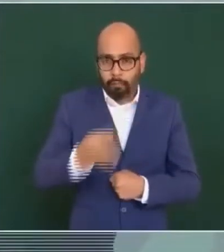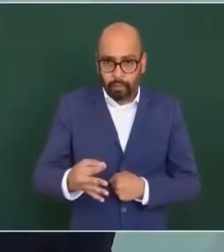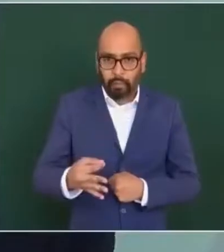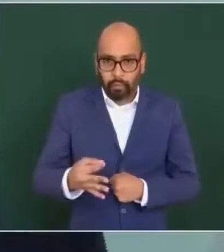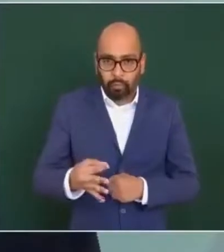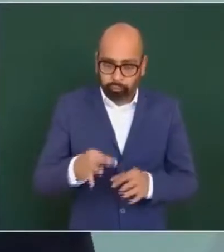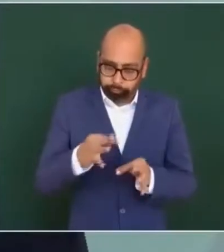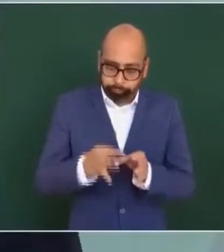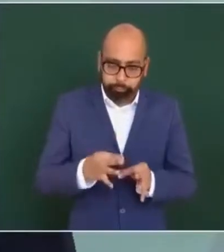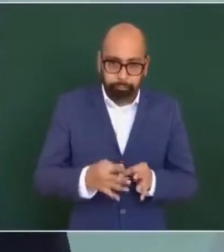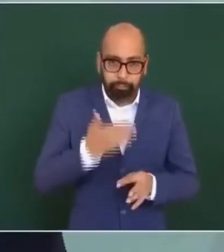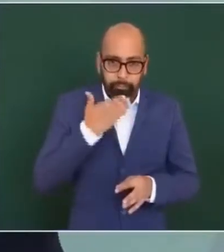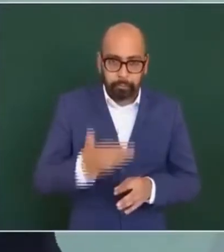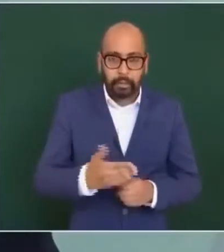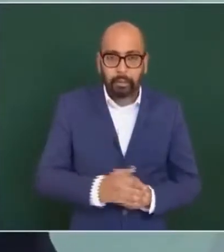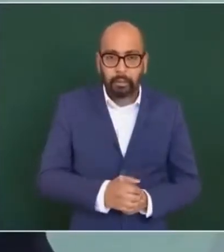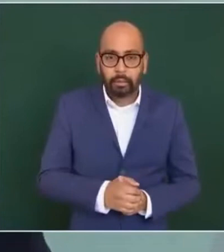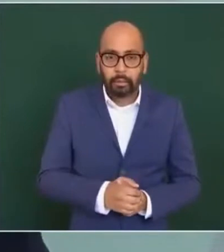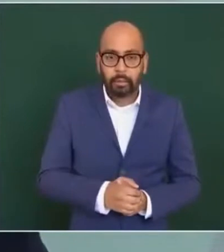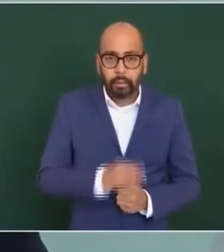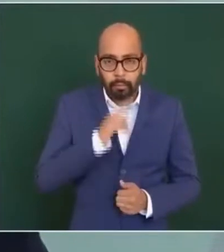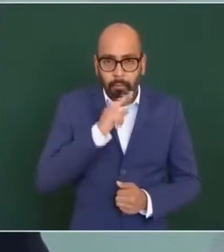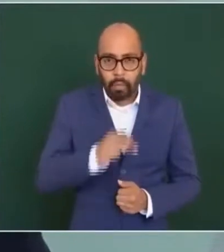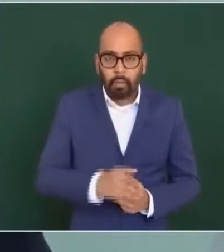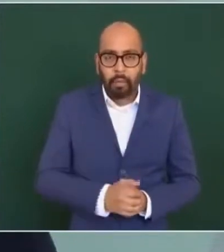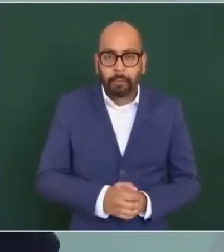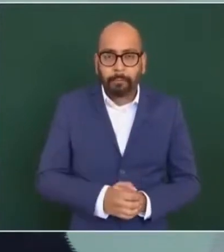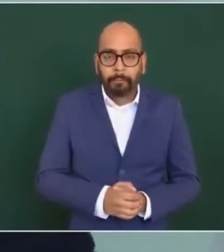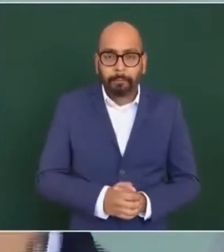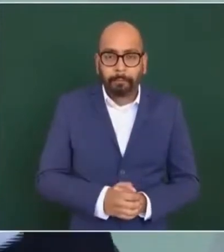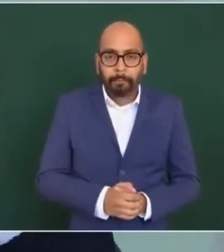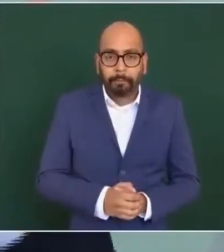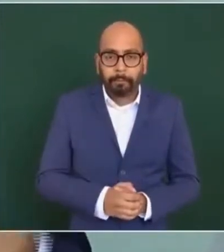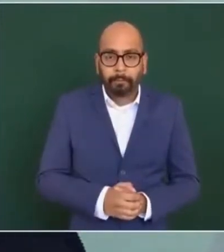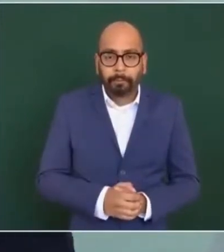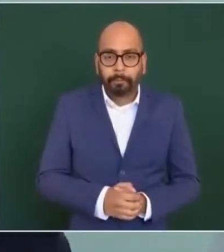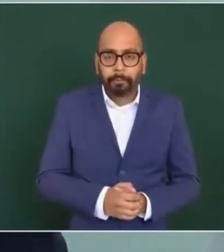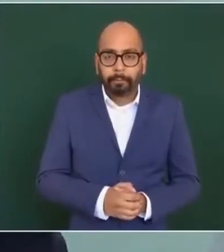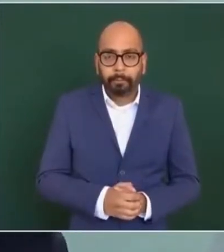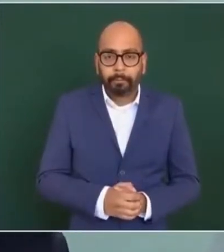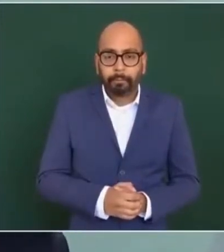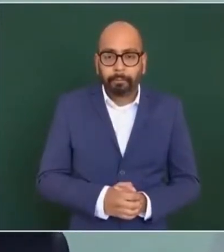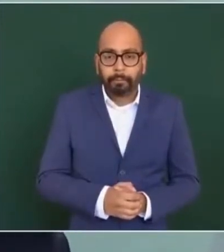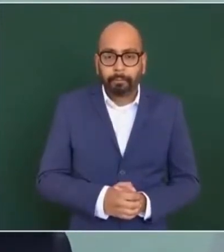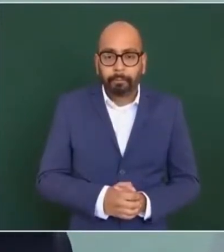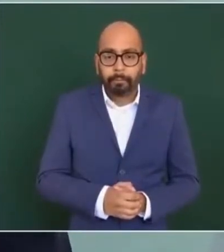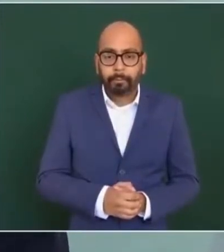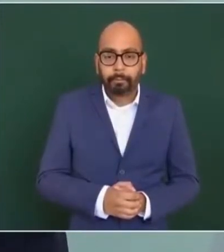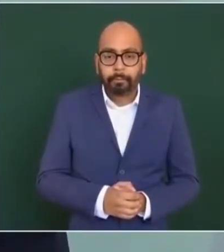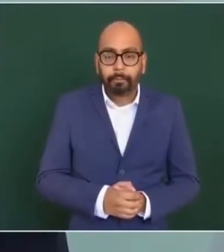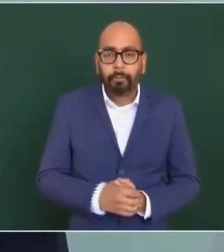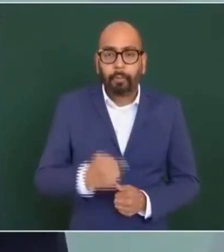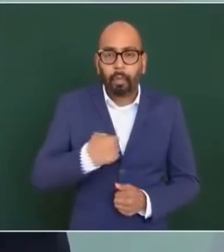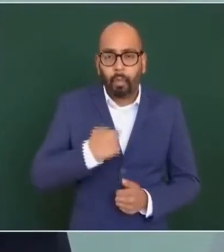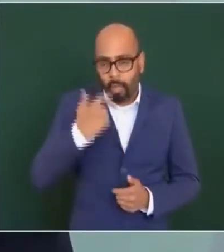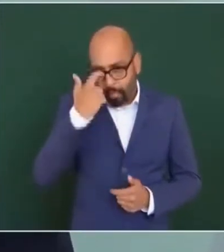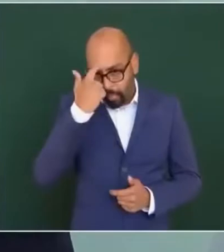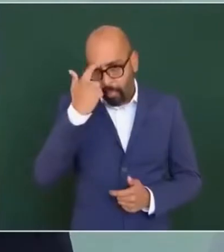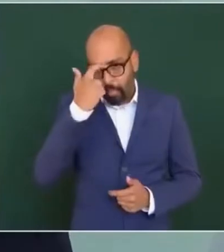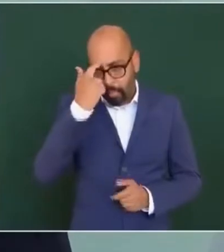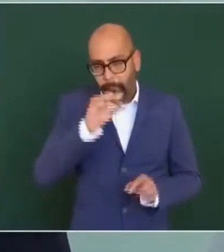estar inventando.